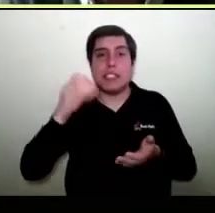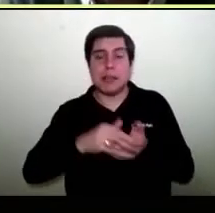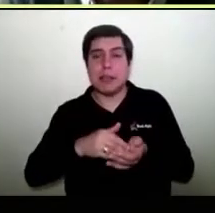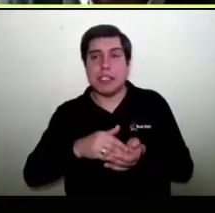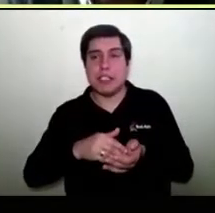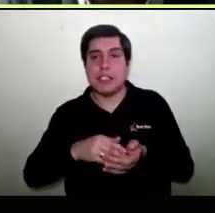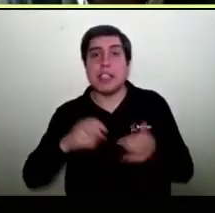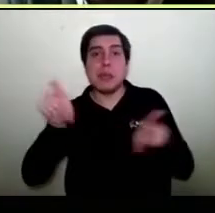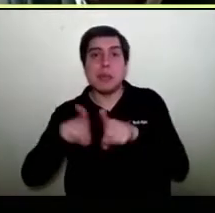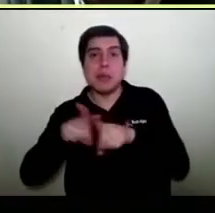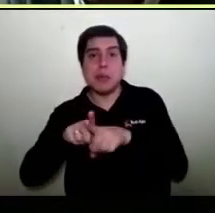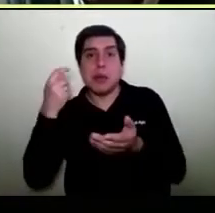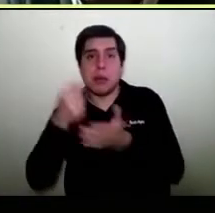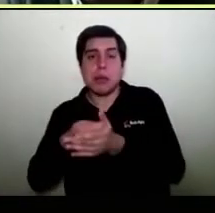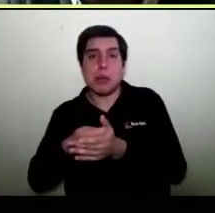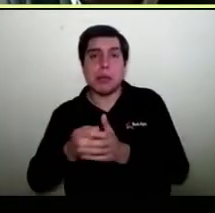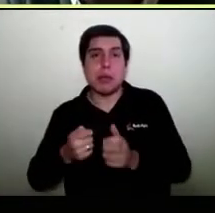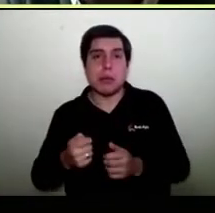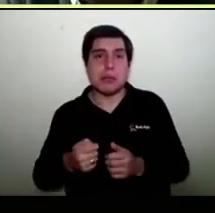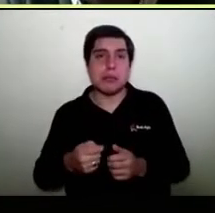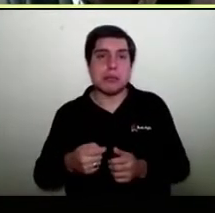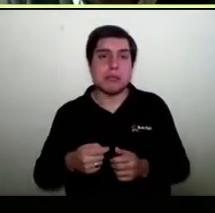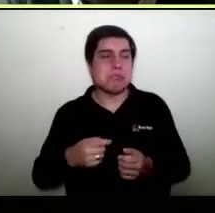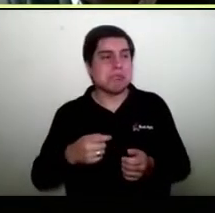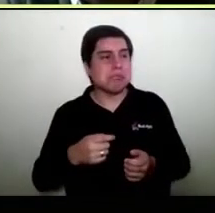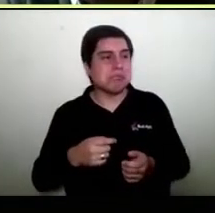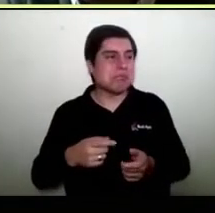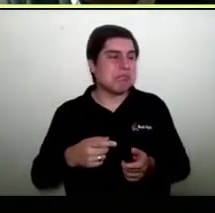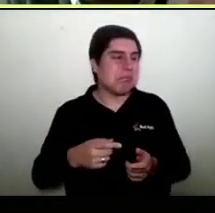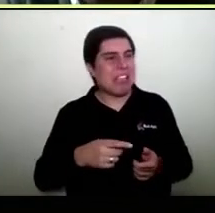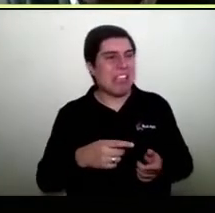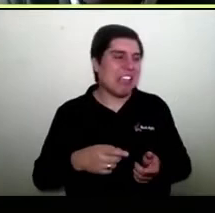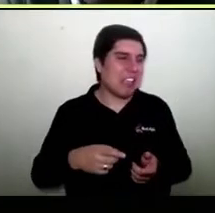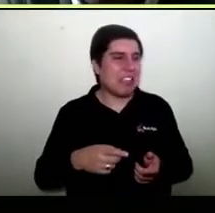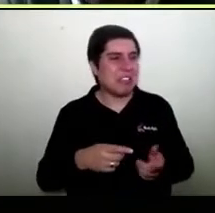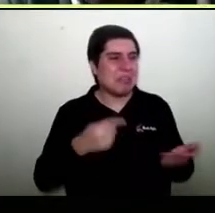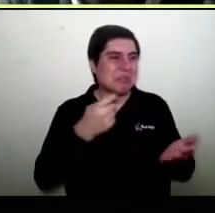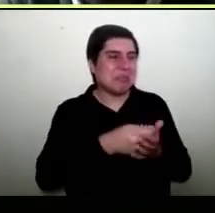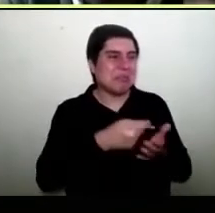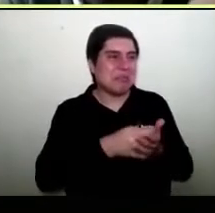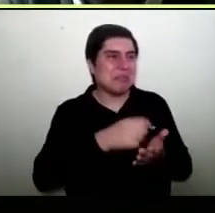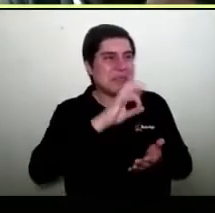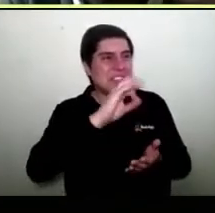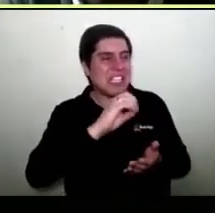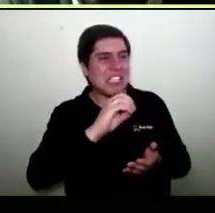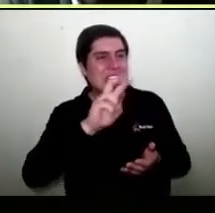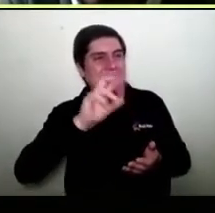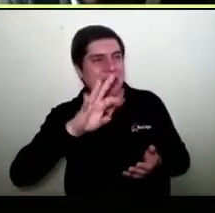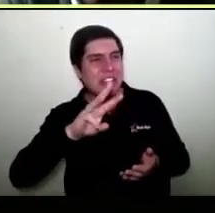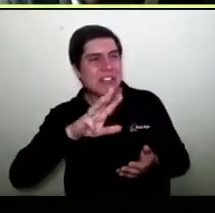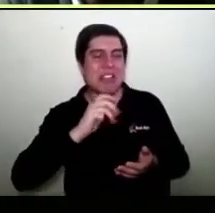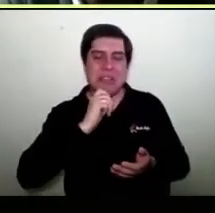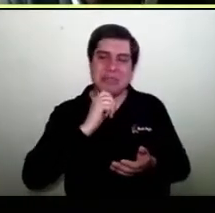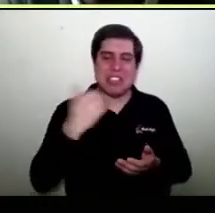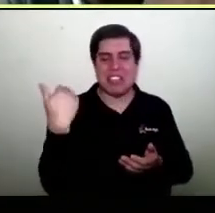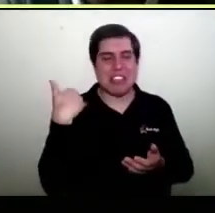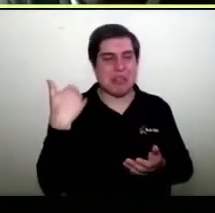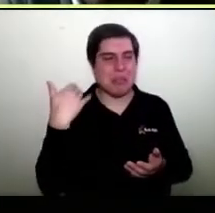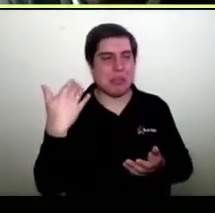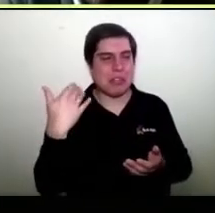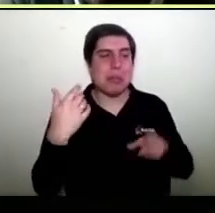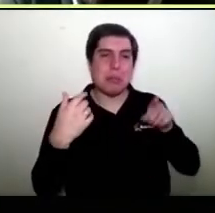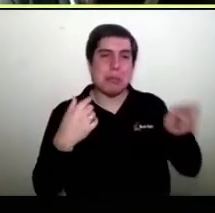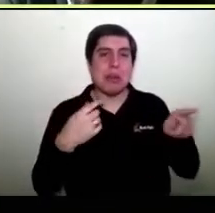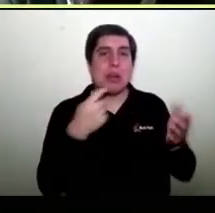mi hermano, la verdad que mi hermano no está pensando mucho si cuestan 30 o cuestan 29. Está dando preferencia de compra porque es mi